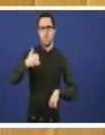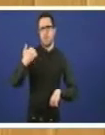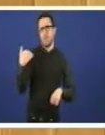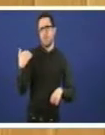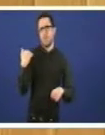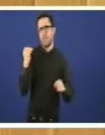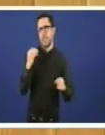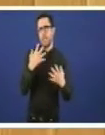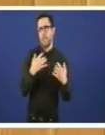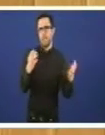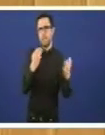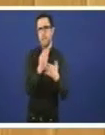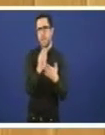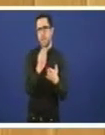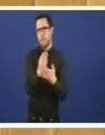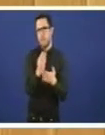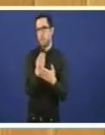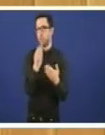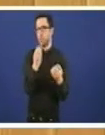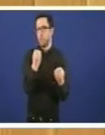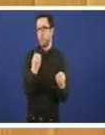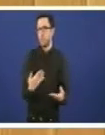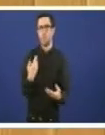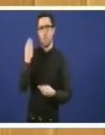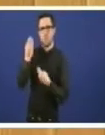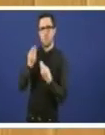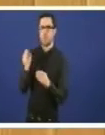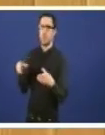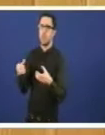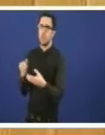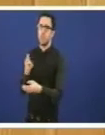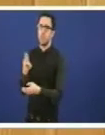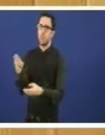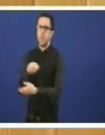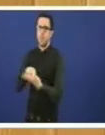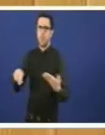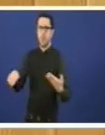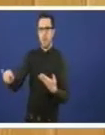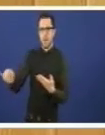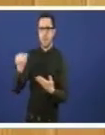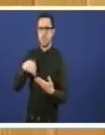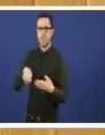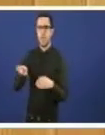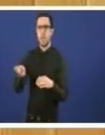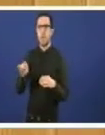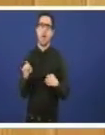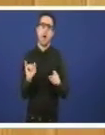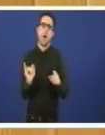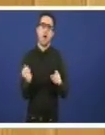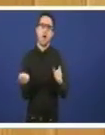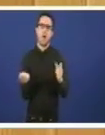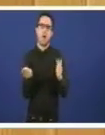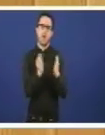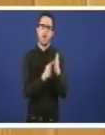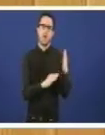supoño que o Partido Popular de Galiza xa terá e no que claramente se establecen os incumprimentos que se están a